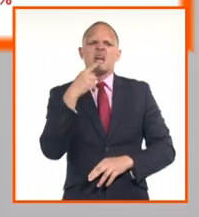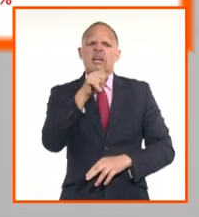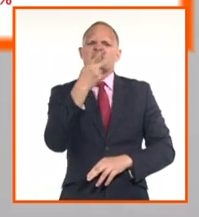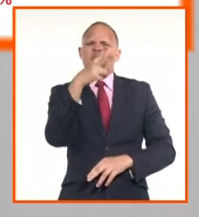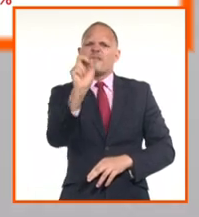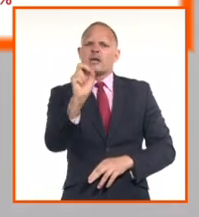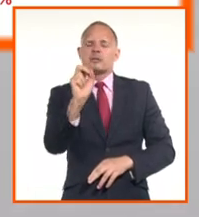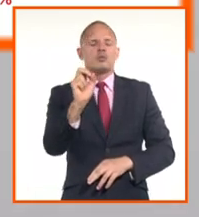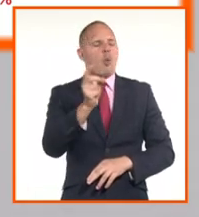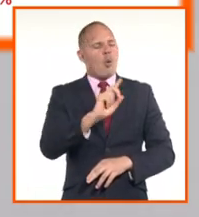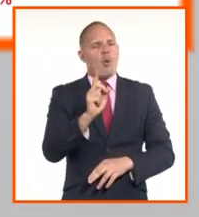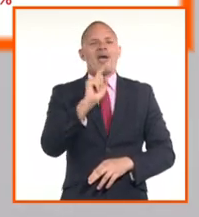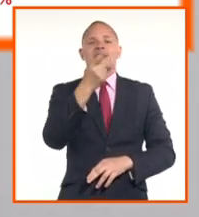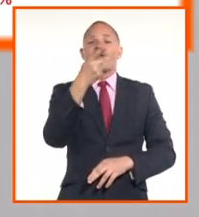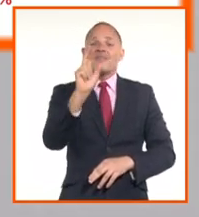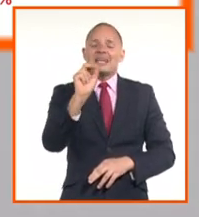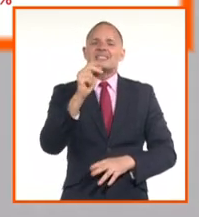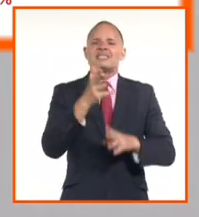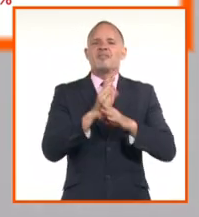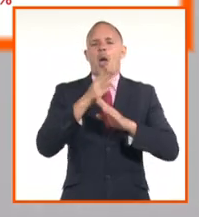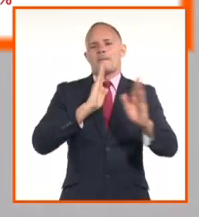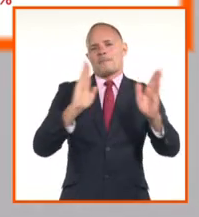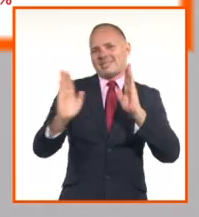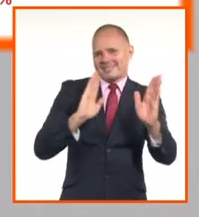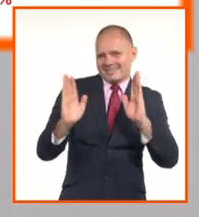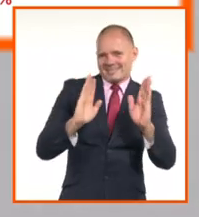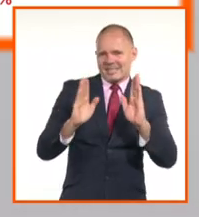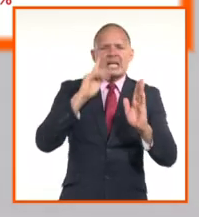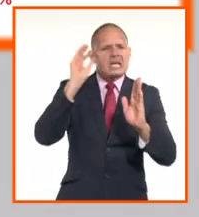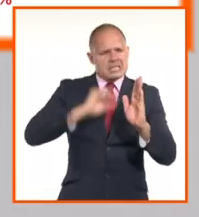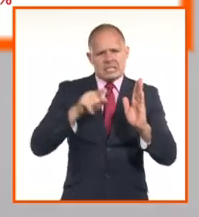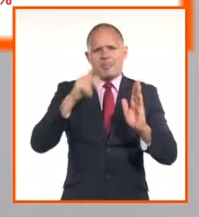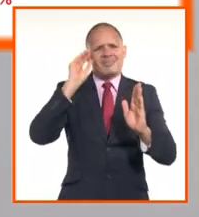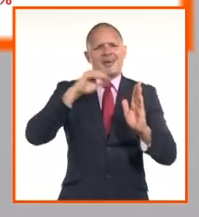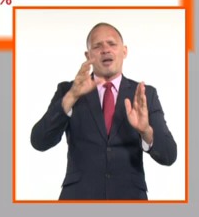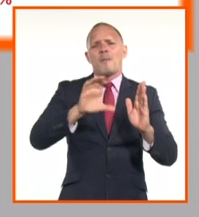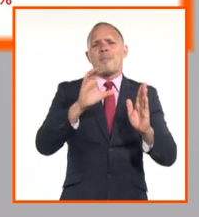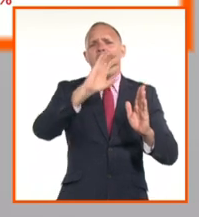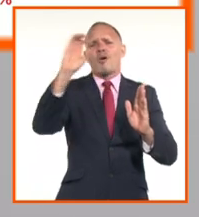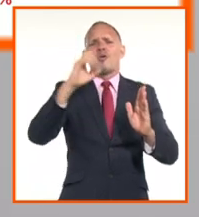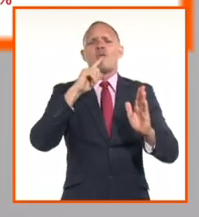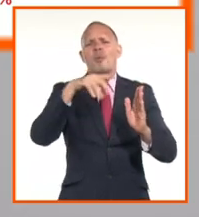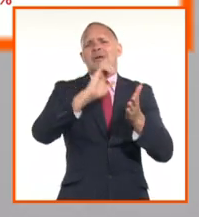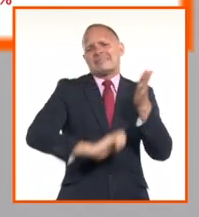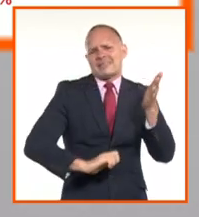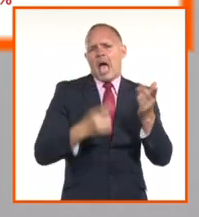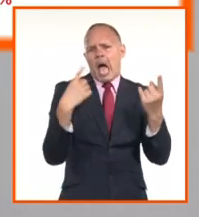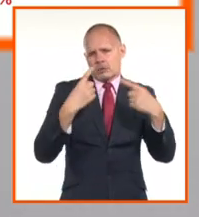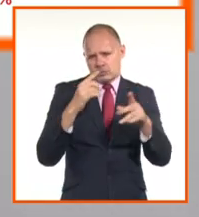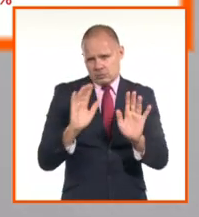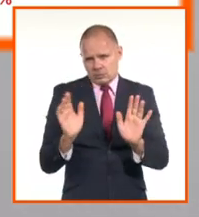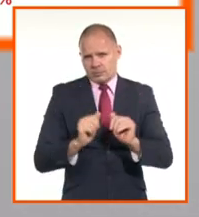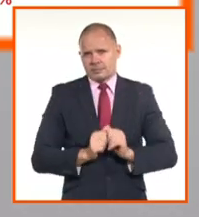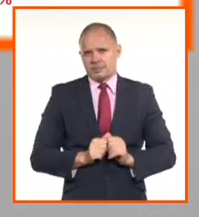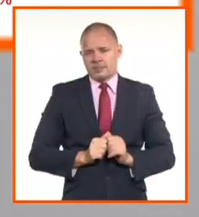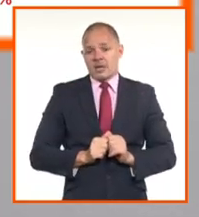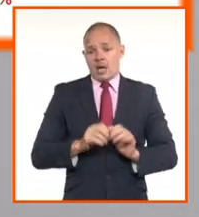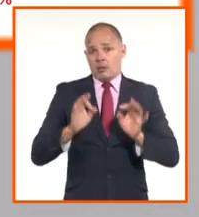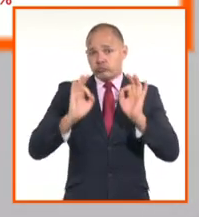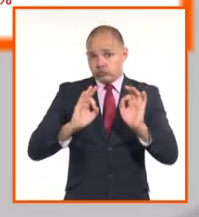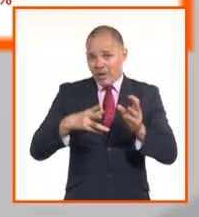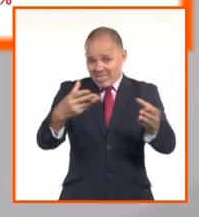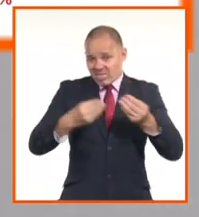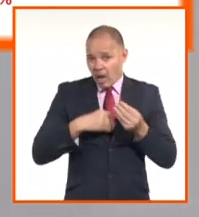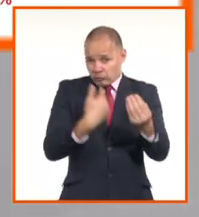que sean esos aproximadamente, se van a mover un poco más, poco menos, lo que reciba la persona cuando